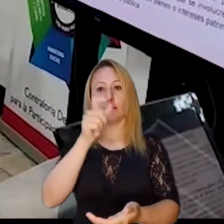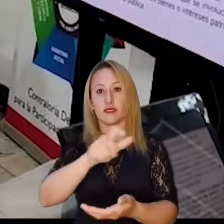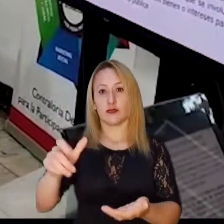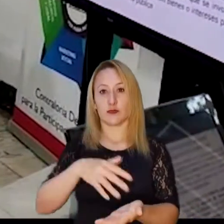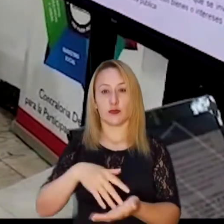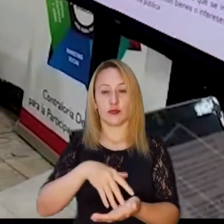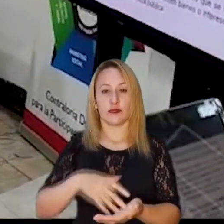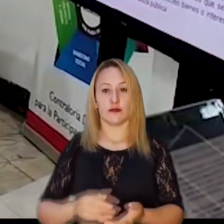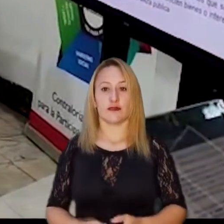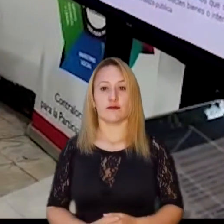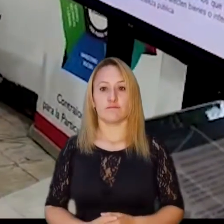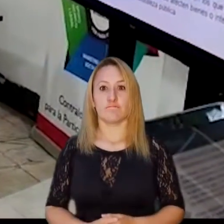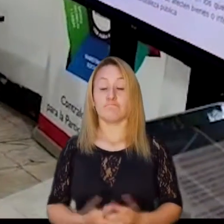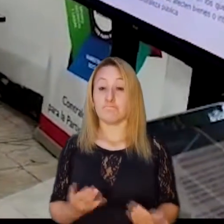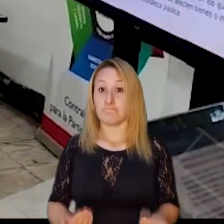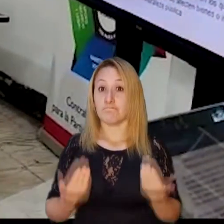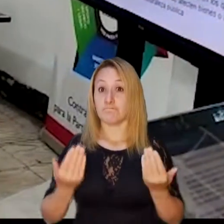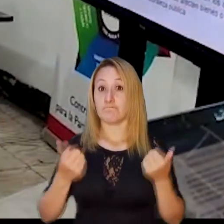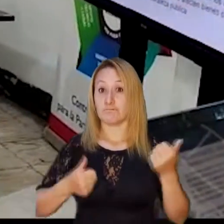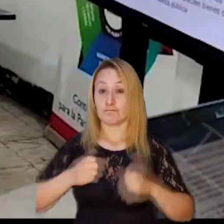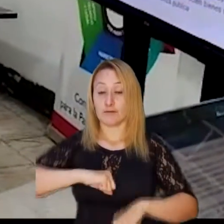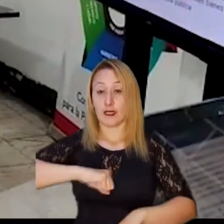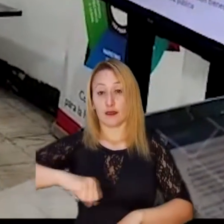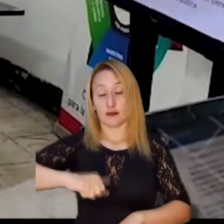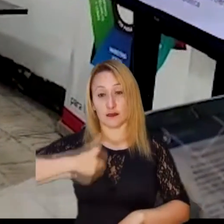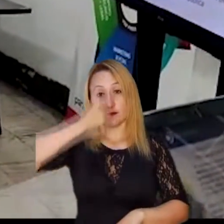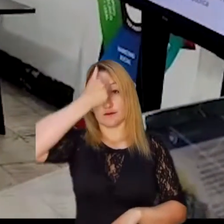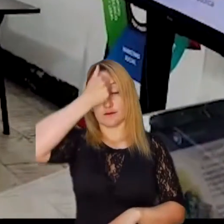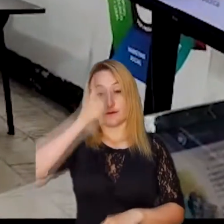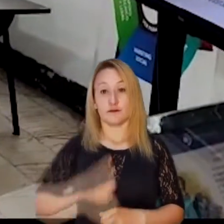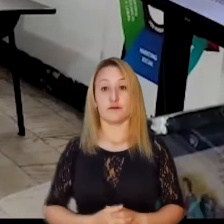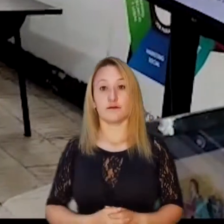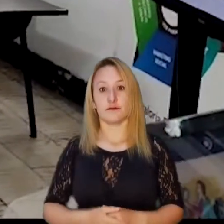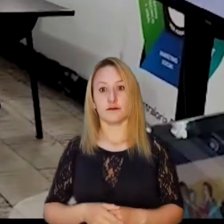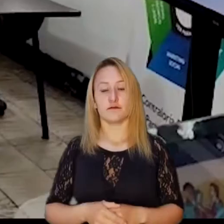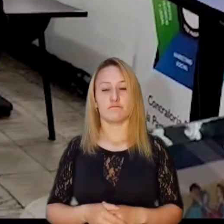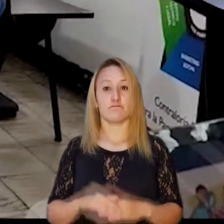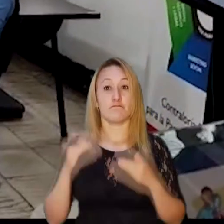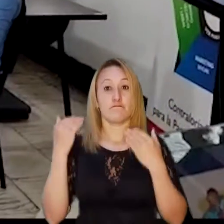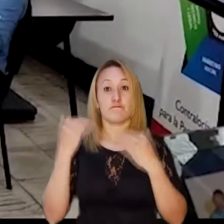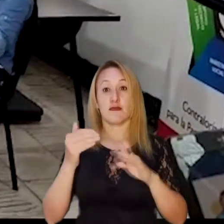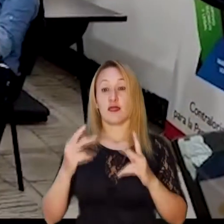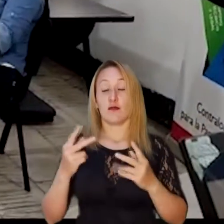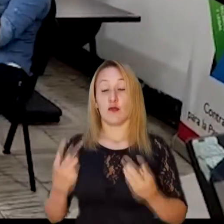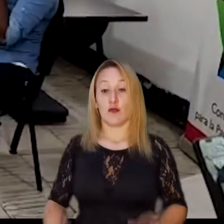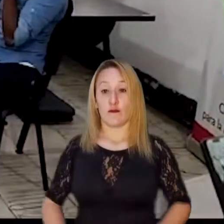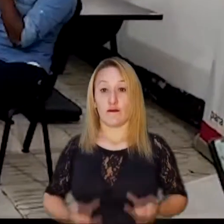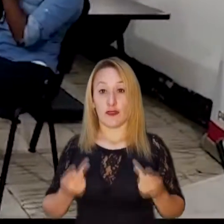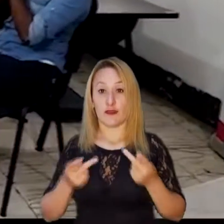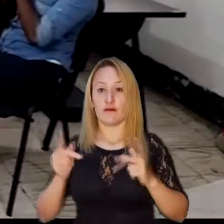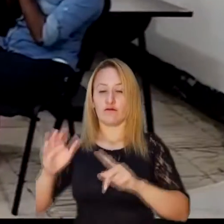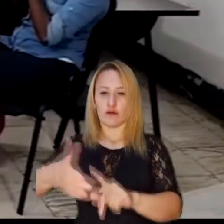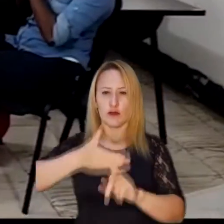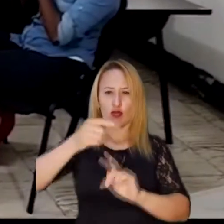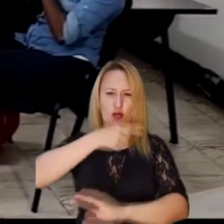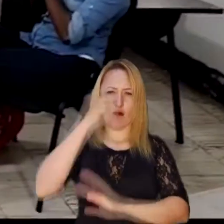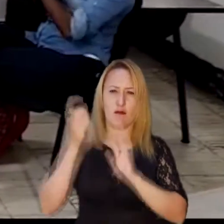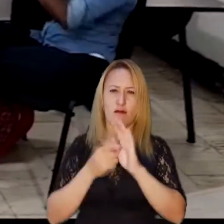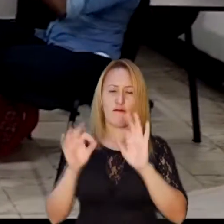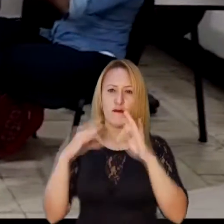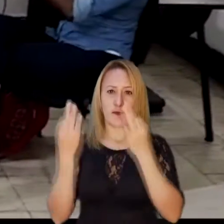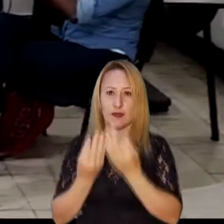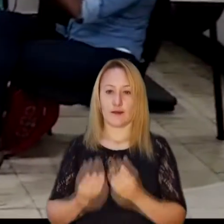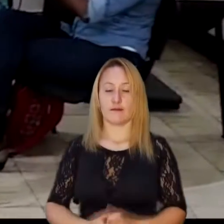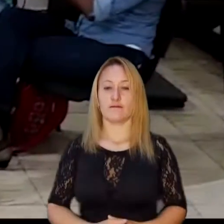de hacerles seguimiento permanente al recurso público asignado a los más vulnerables, para favorecer sus derechos